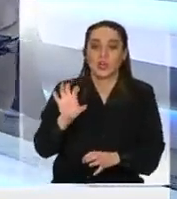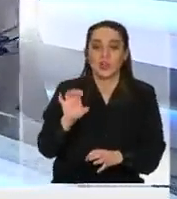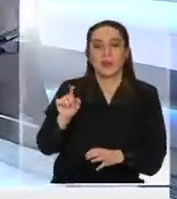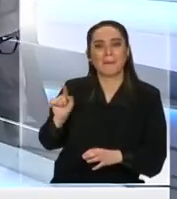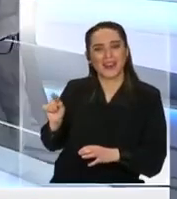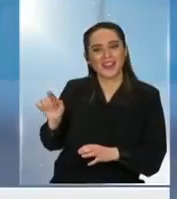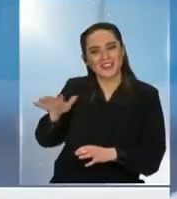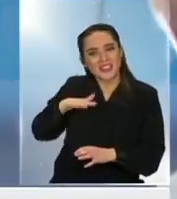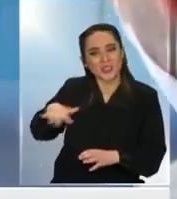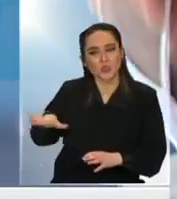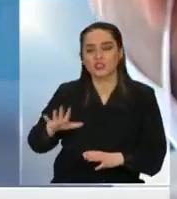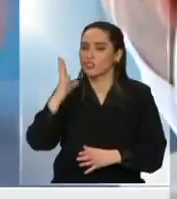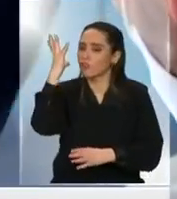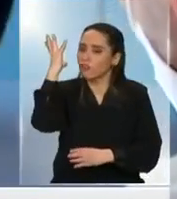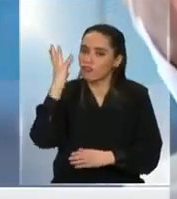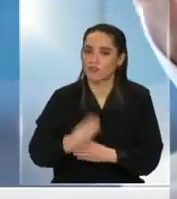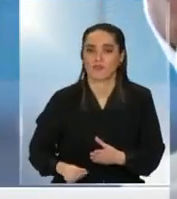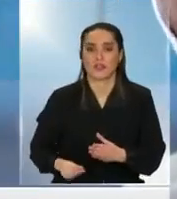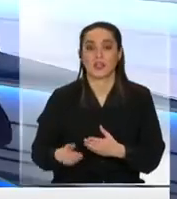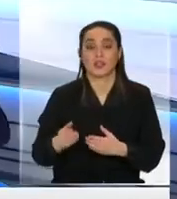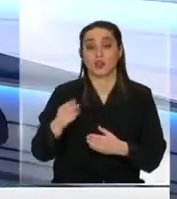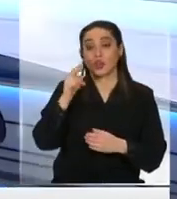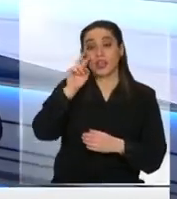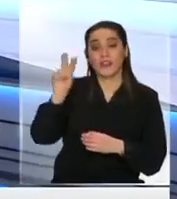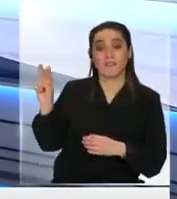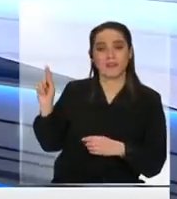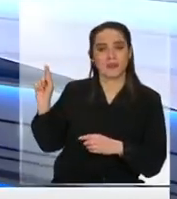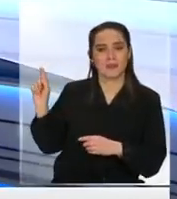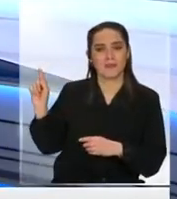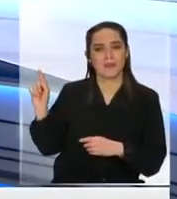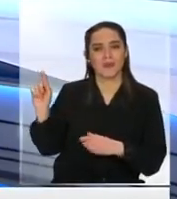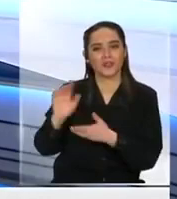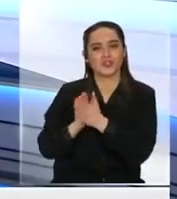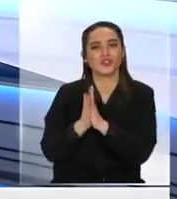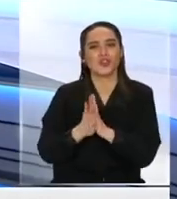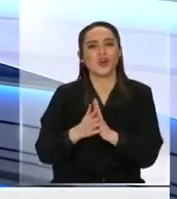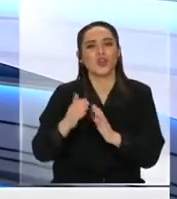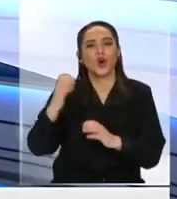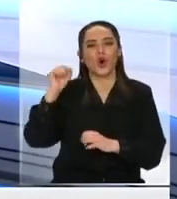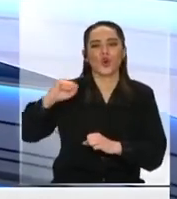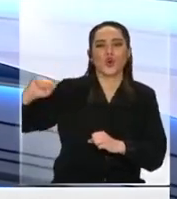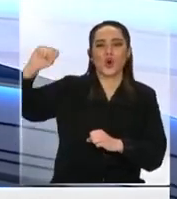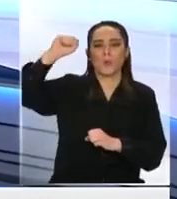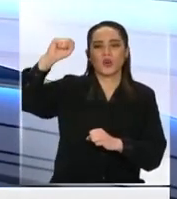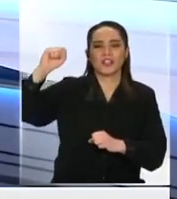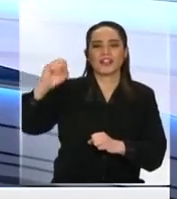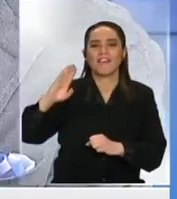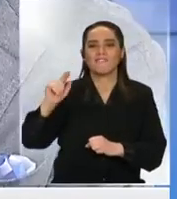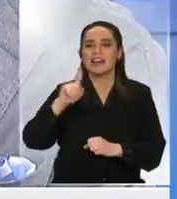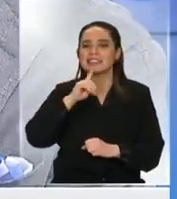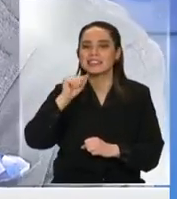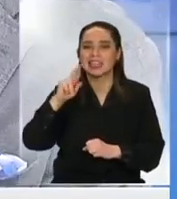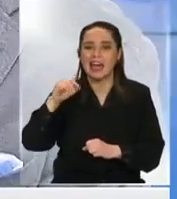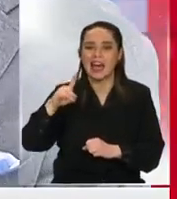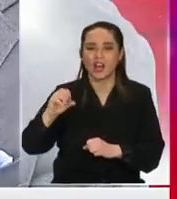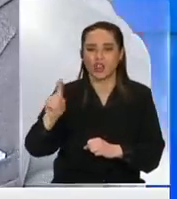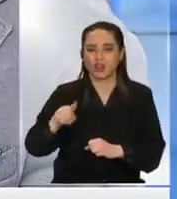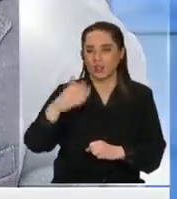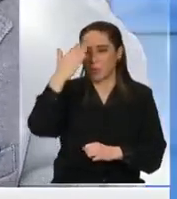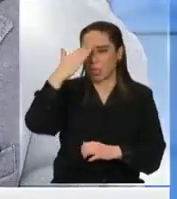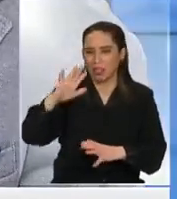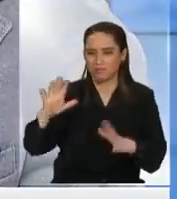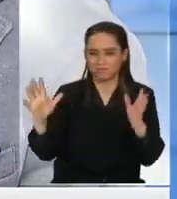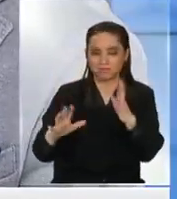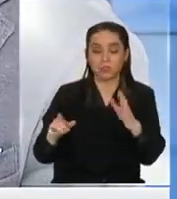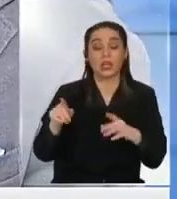esta no sucedan nunca más ni lo que vimos ahí de todos los comunistas son bastardos lo que viste en imagen claro ni efectivamente lo que han